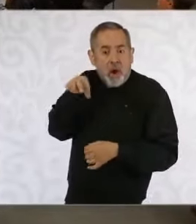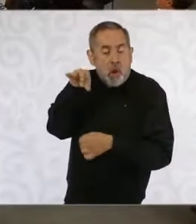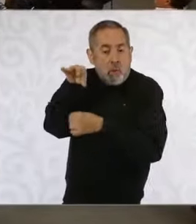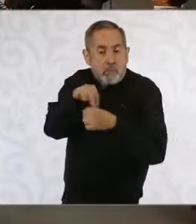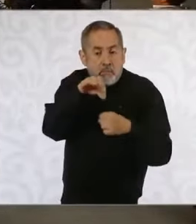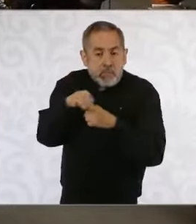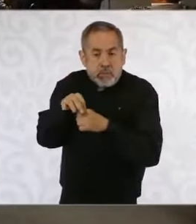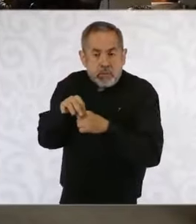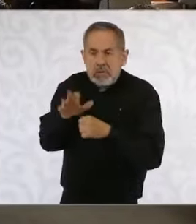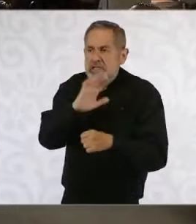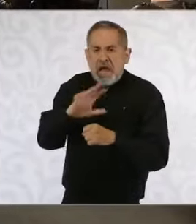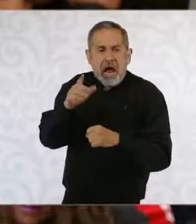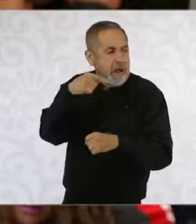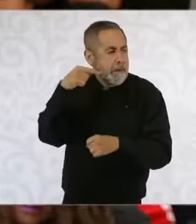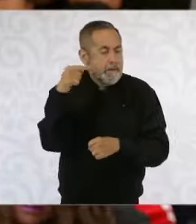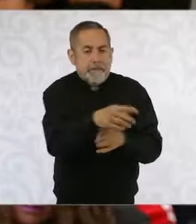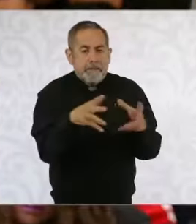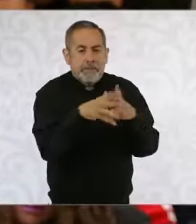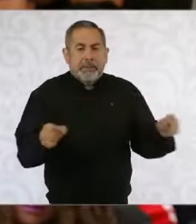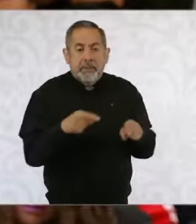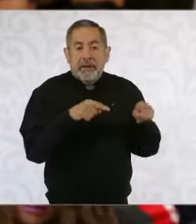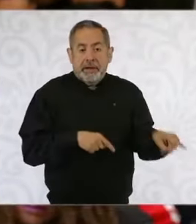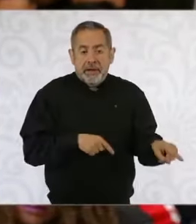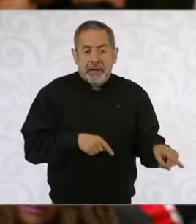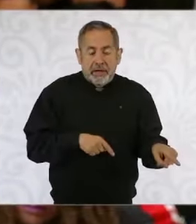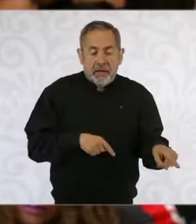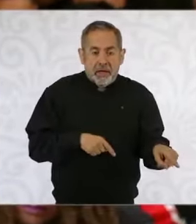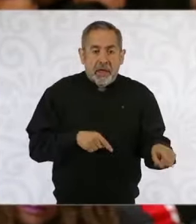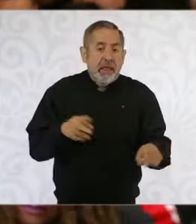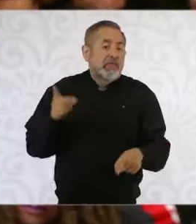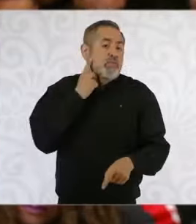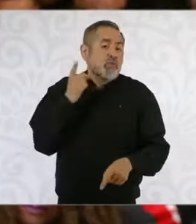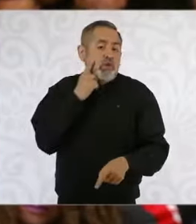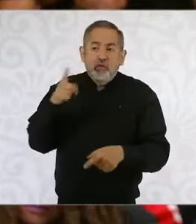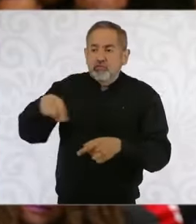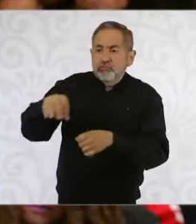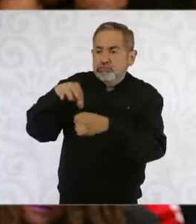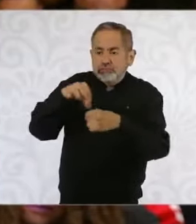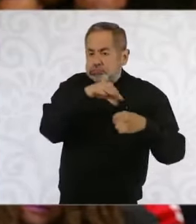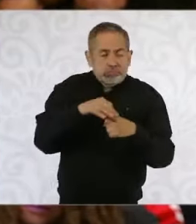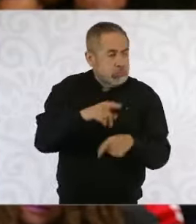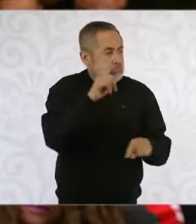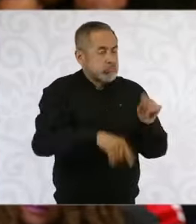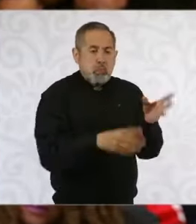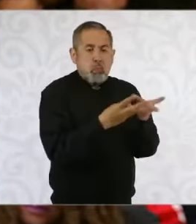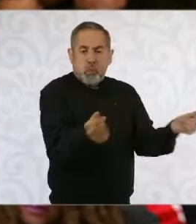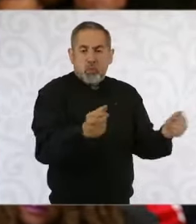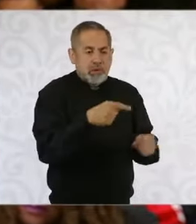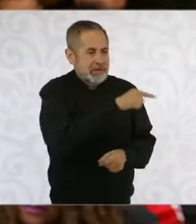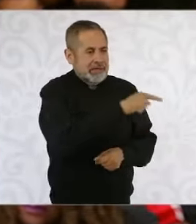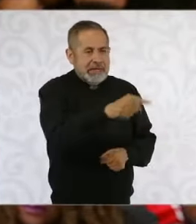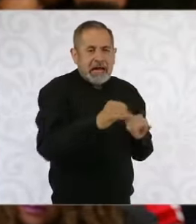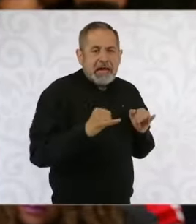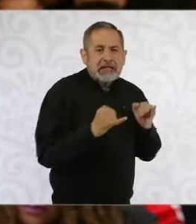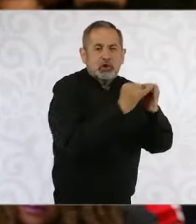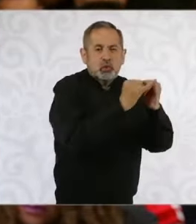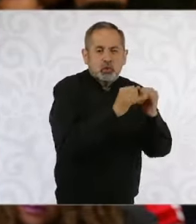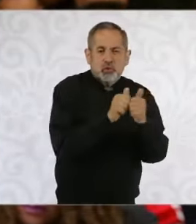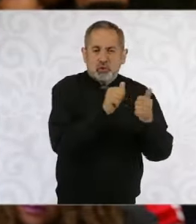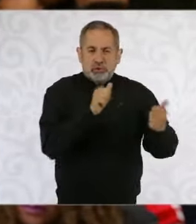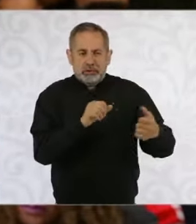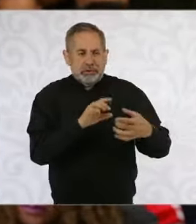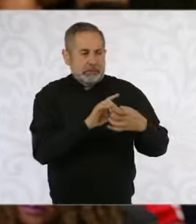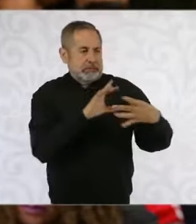desaparición de los organismos autónomos por los diputados. Me gustaría saber qué mensaje le puede dar a todos aquellos que dicen que